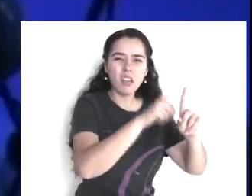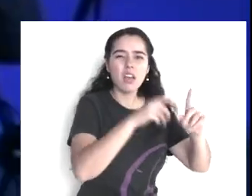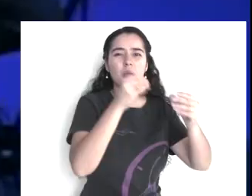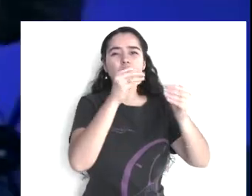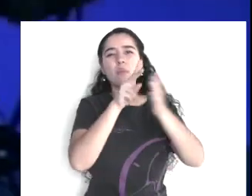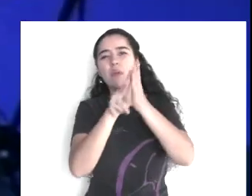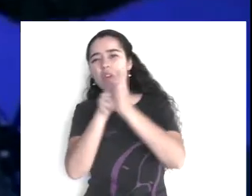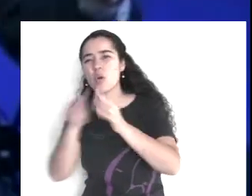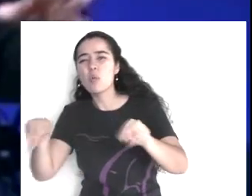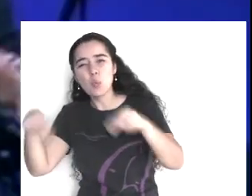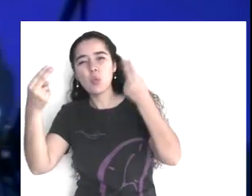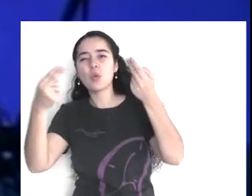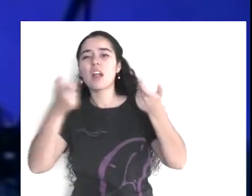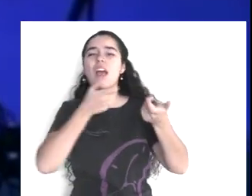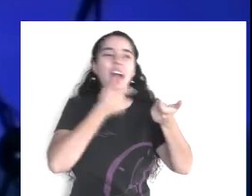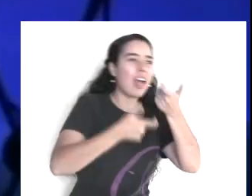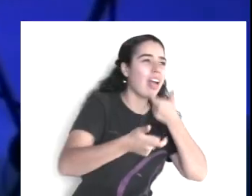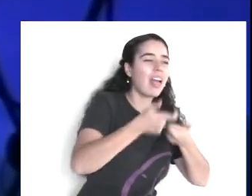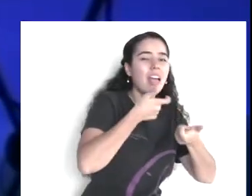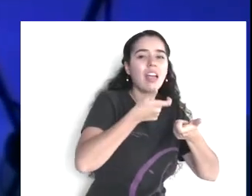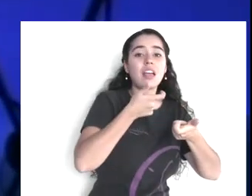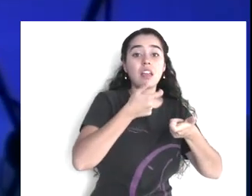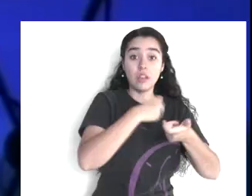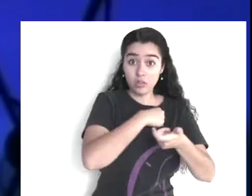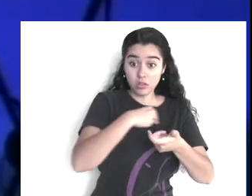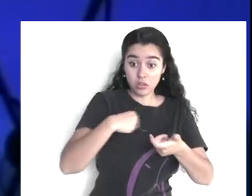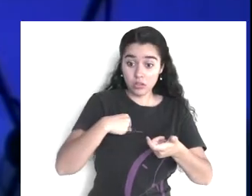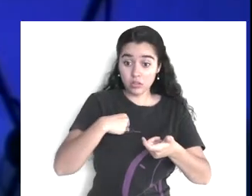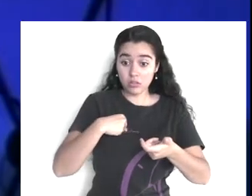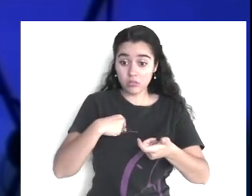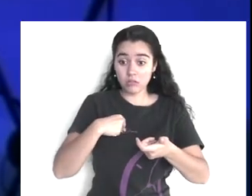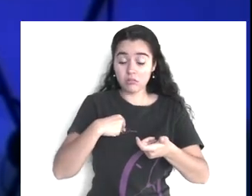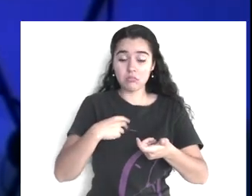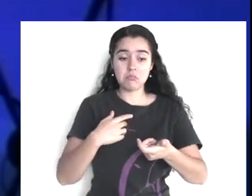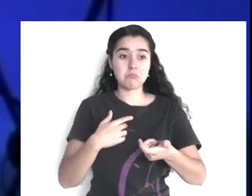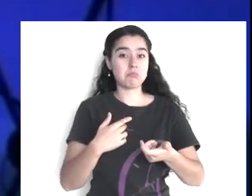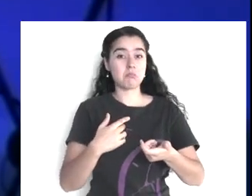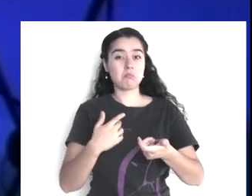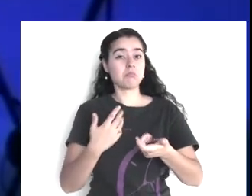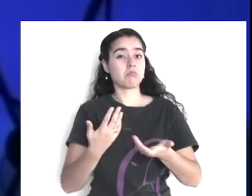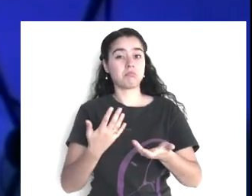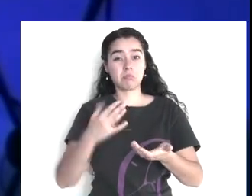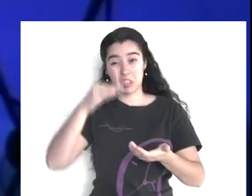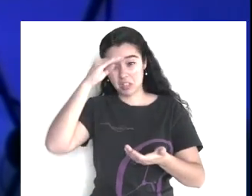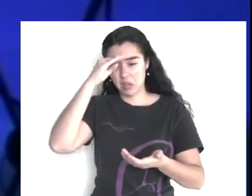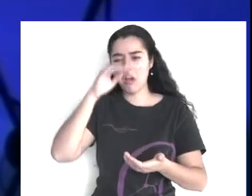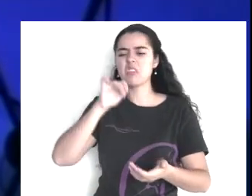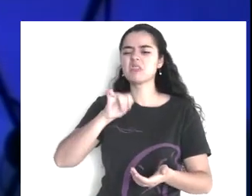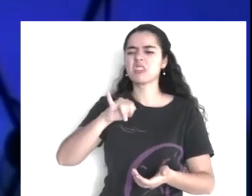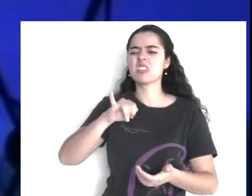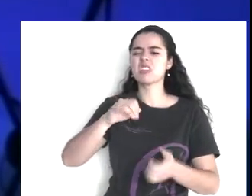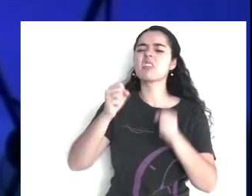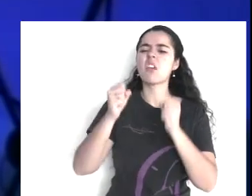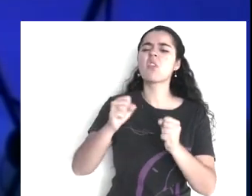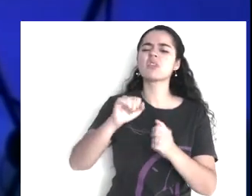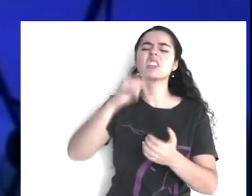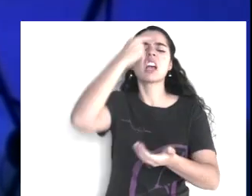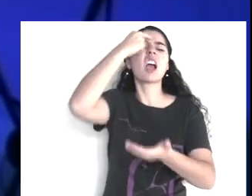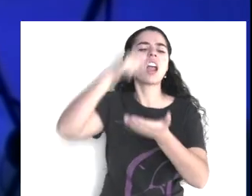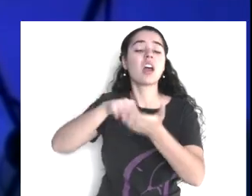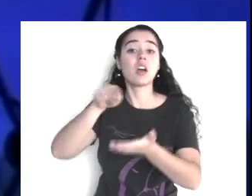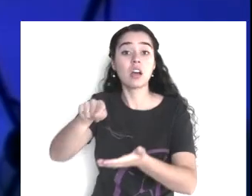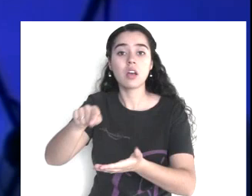que se hablan, que se dicen, y nosotros, porque supuestamente, las vimos, en internet, en youtube,